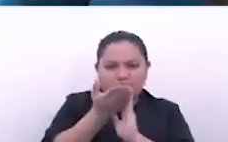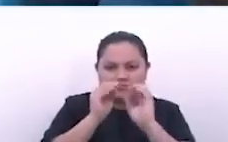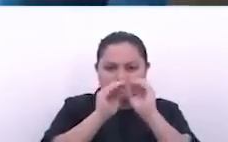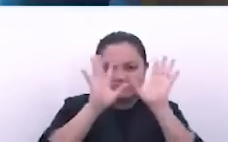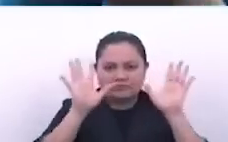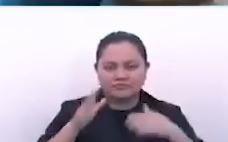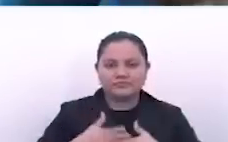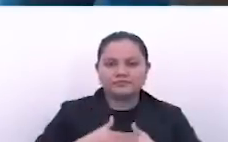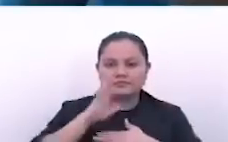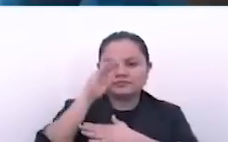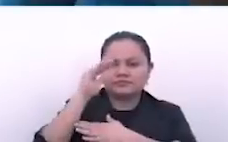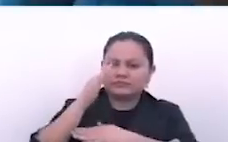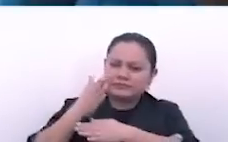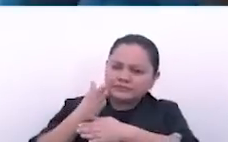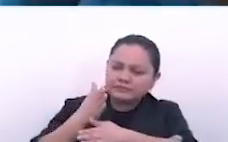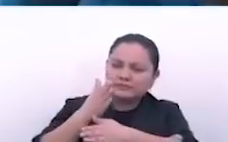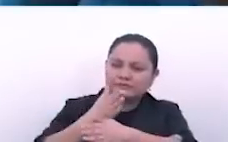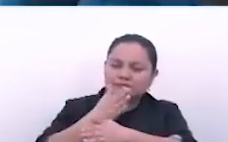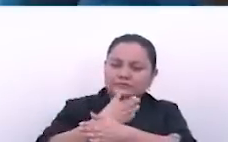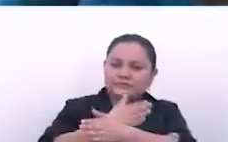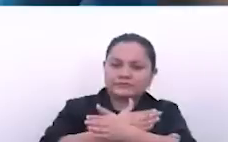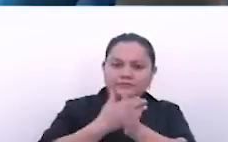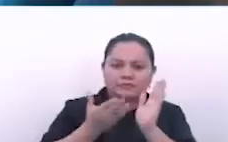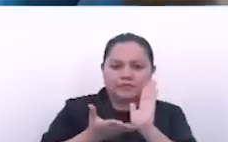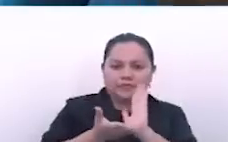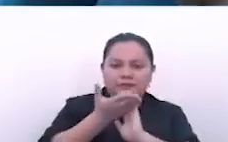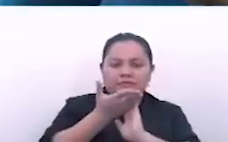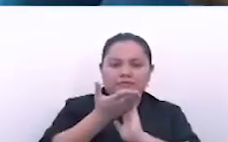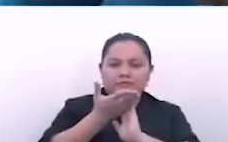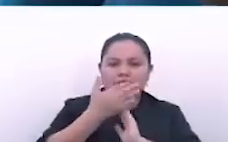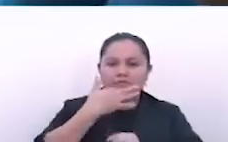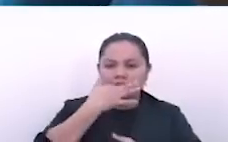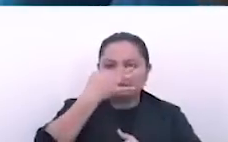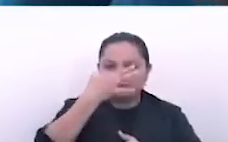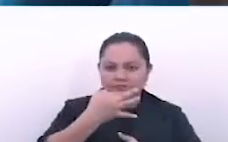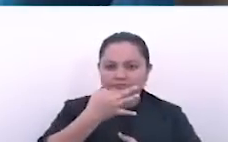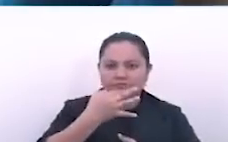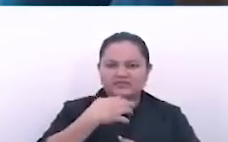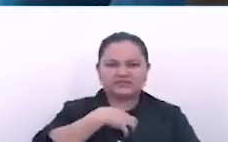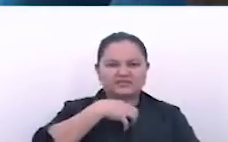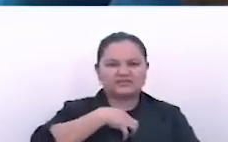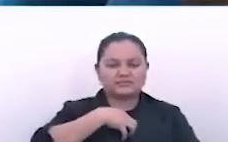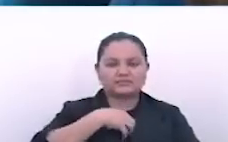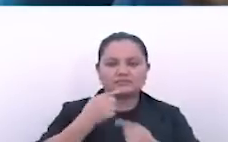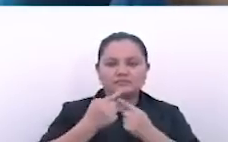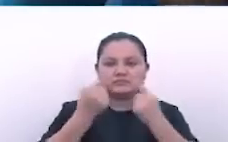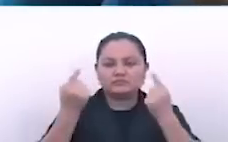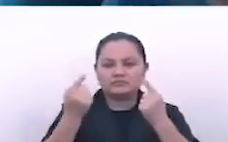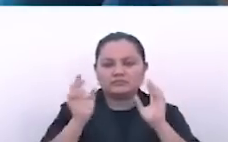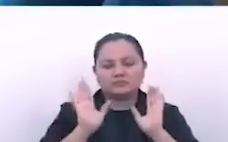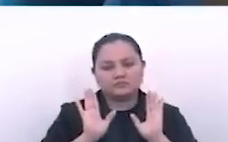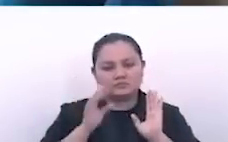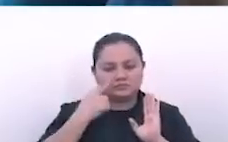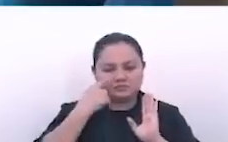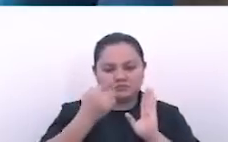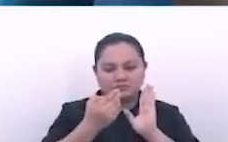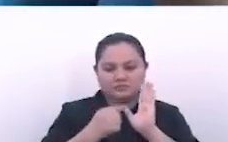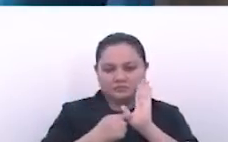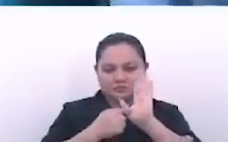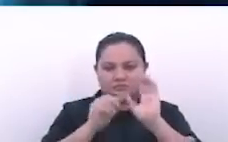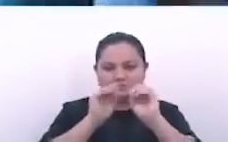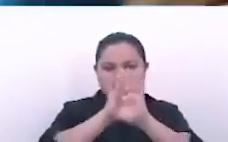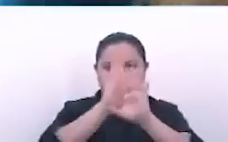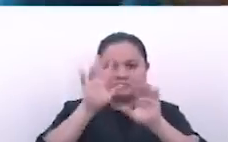El país va saliendo adelante. Y eso es lo que verdaderamente le molesta a la oposición. Pero aquí tenemos nosotros claro